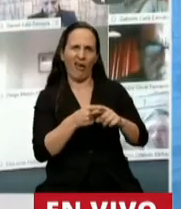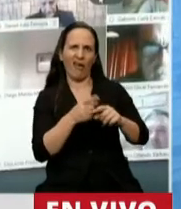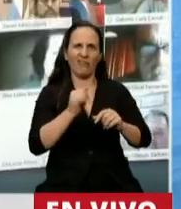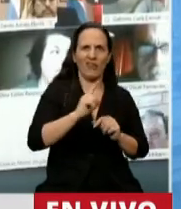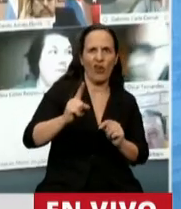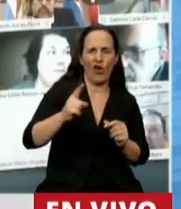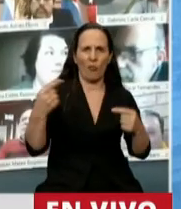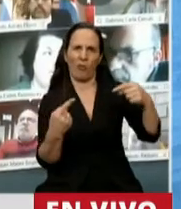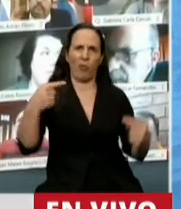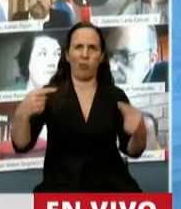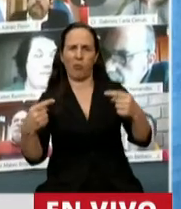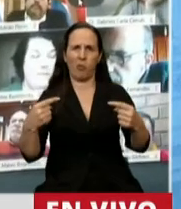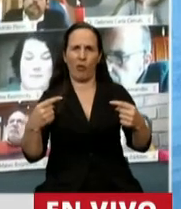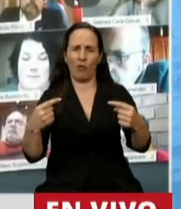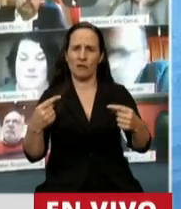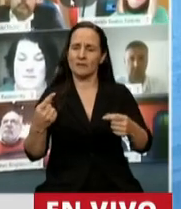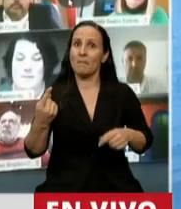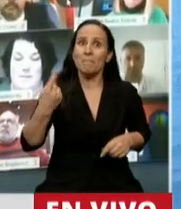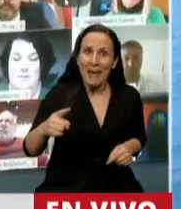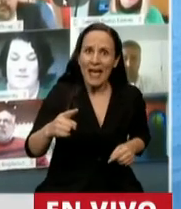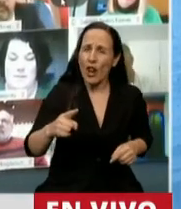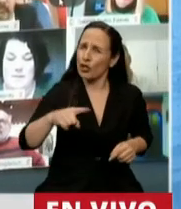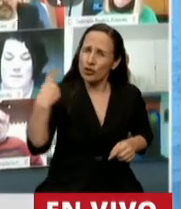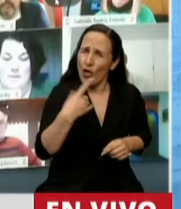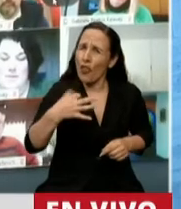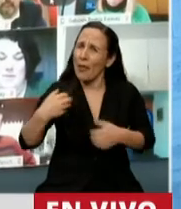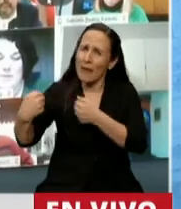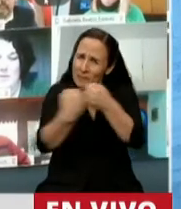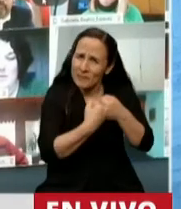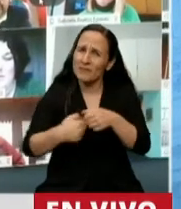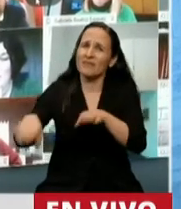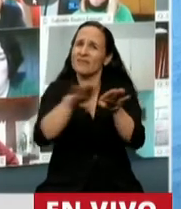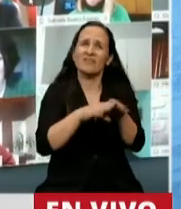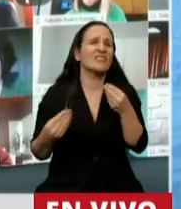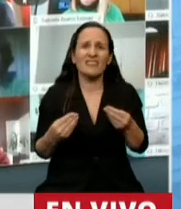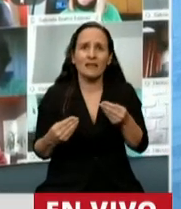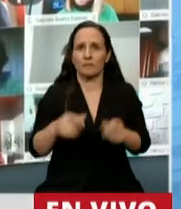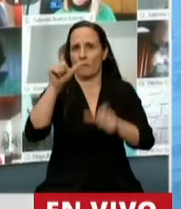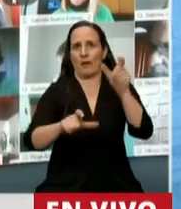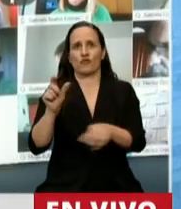razón de división o cuestionamiento es que debemos preservar a las personas